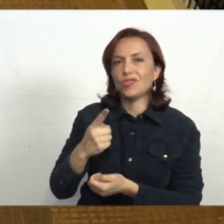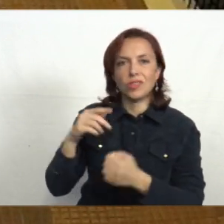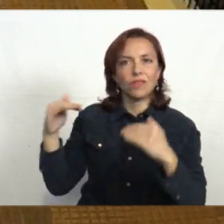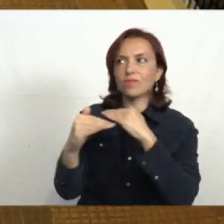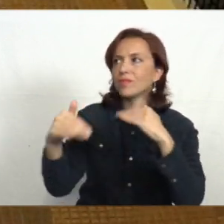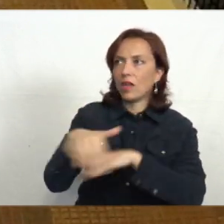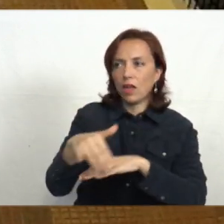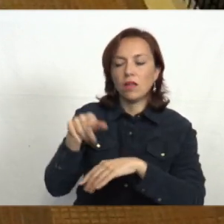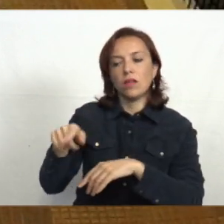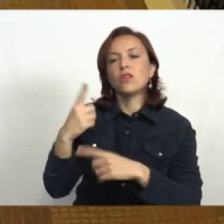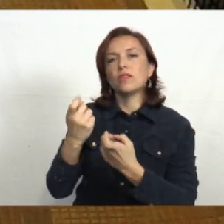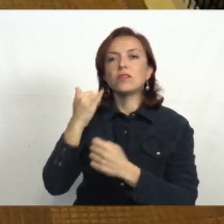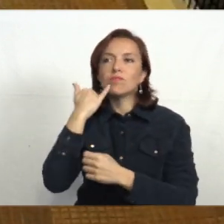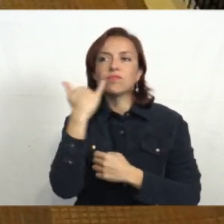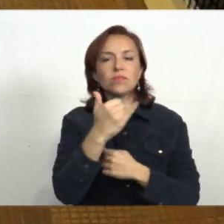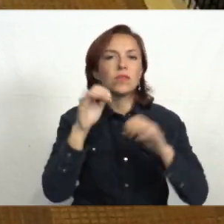Emergencias 911.